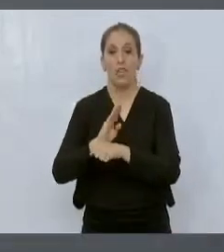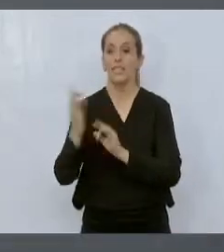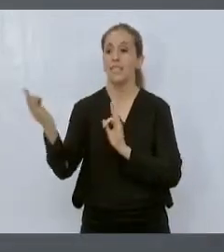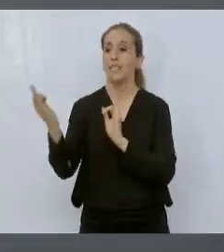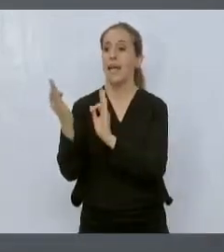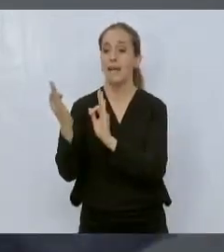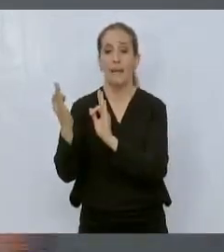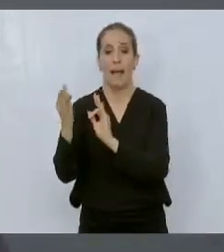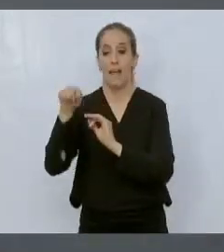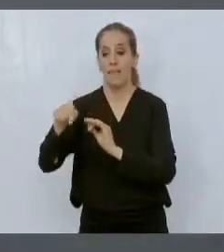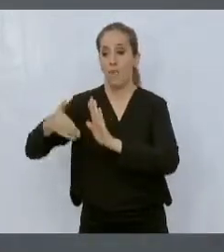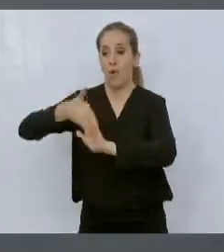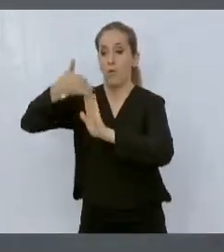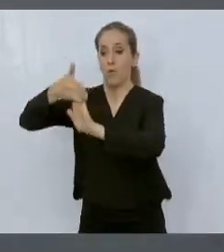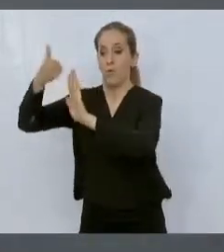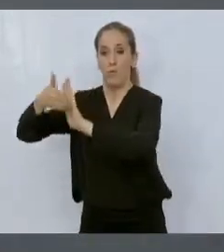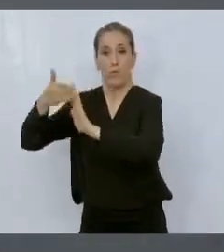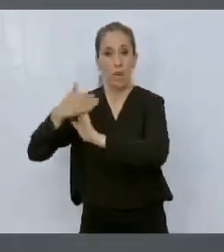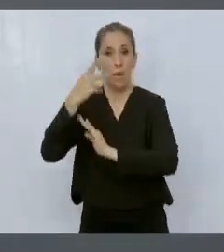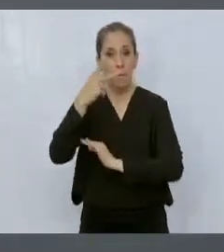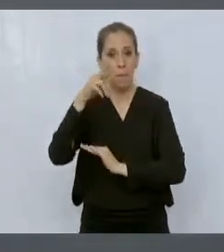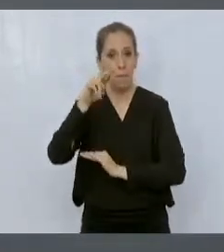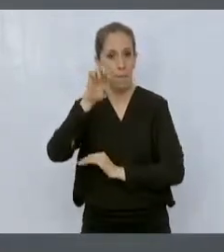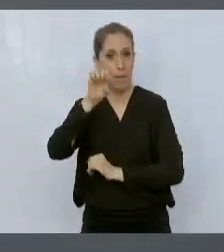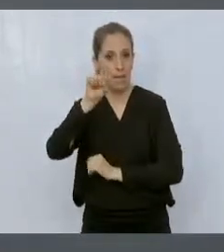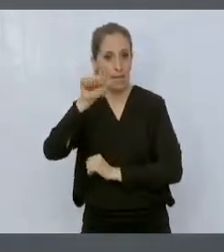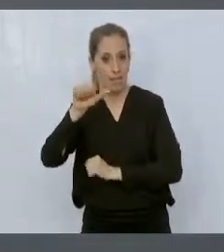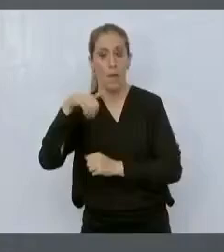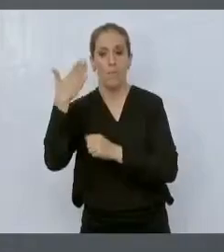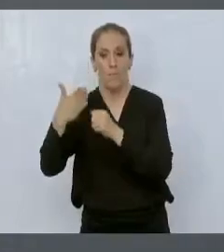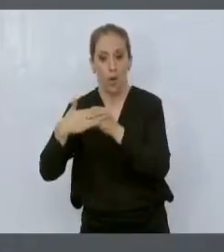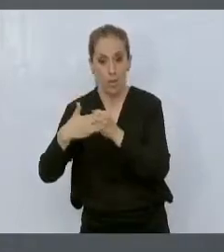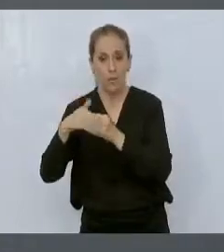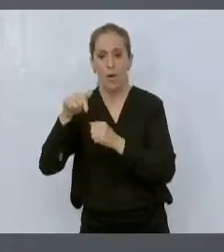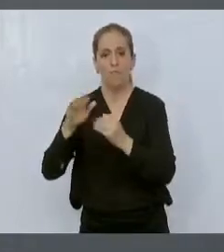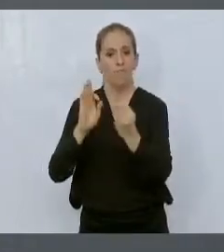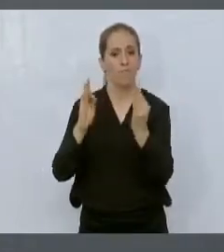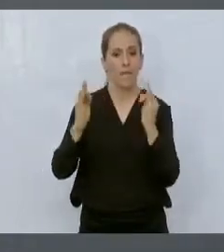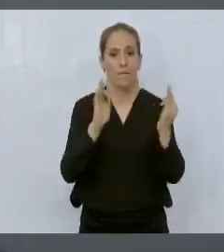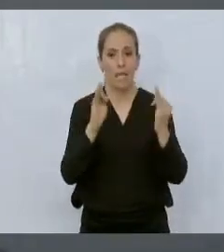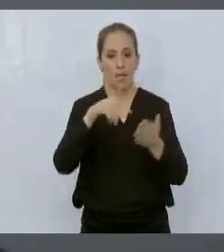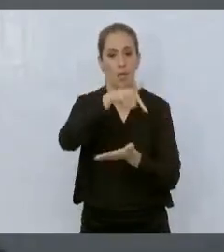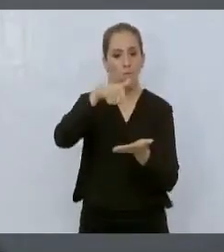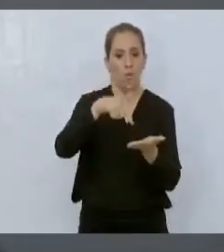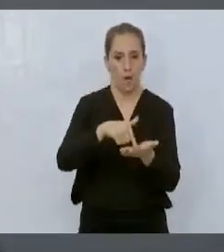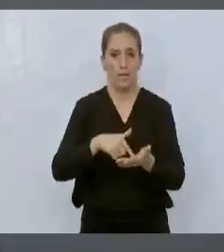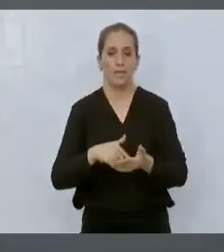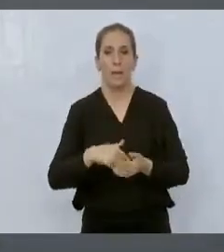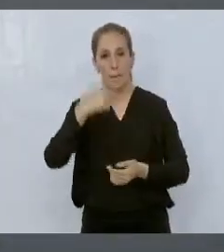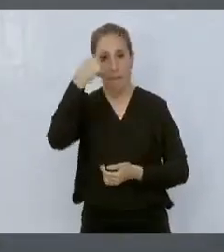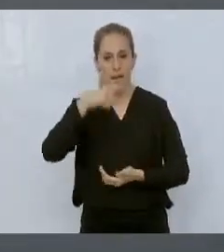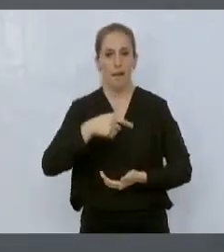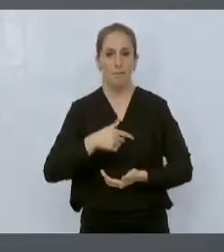Y esto está enclavado precisamente en Linares, en el ejido pitorrial y en el ejido que está alrededor, los ejidos que están alrededor de